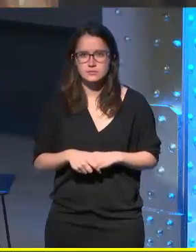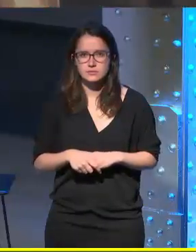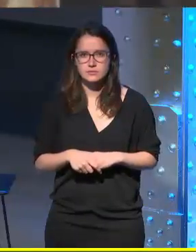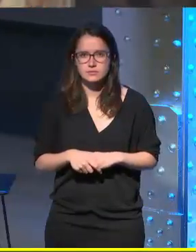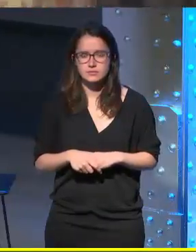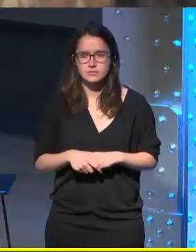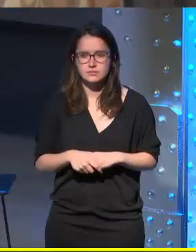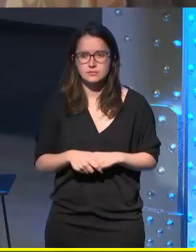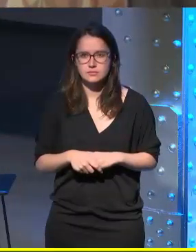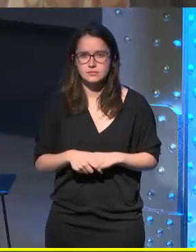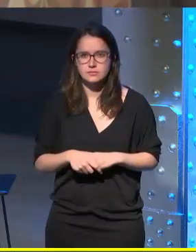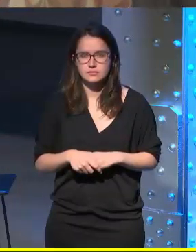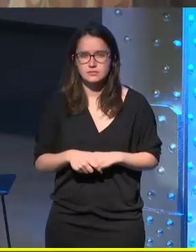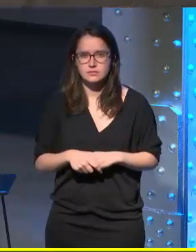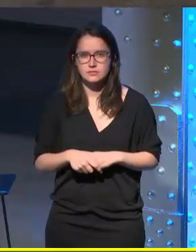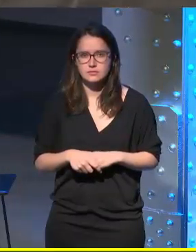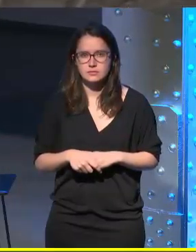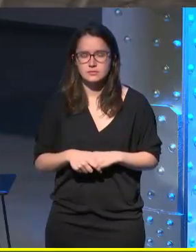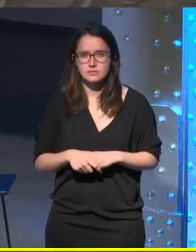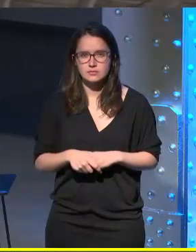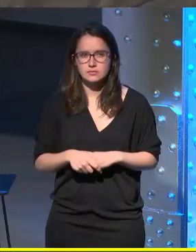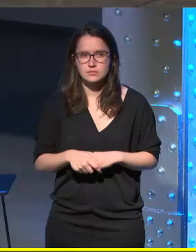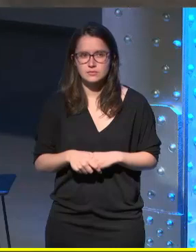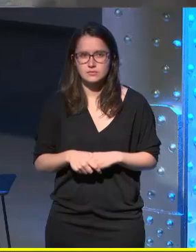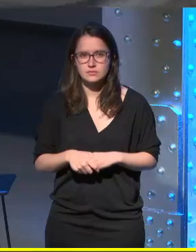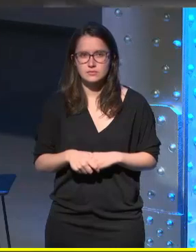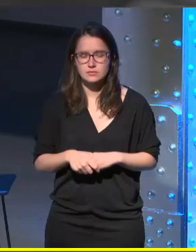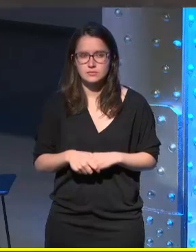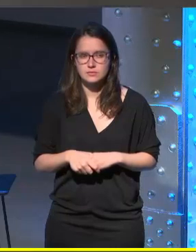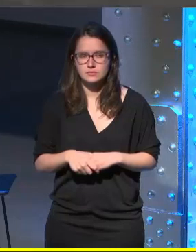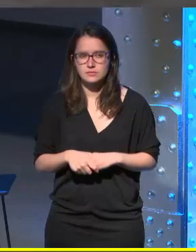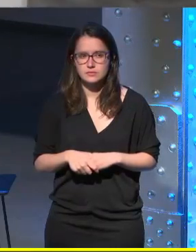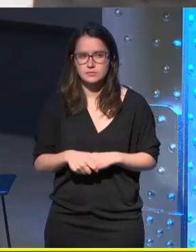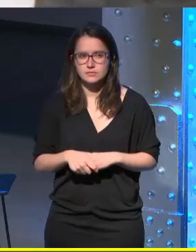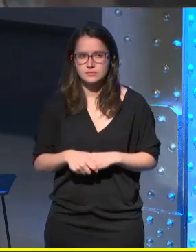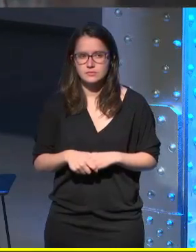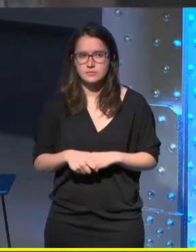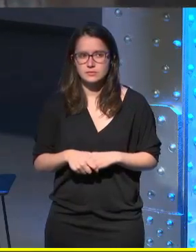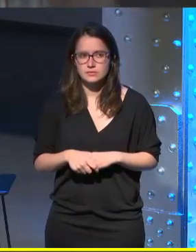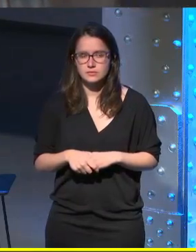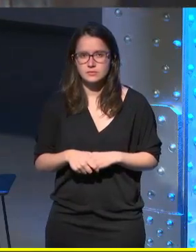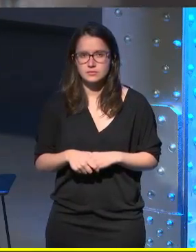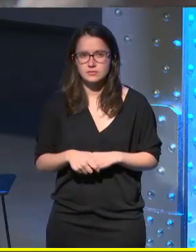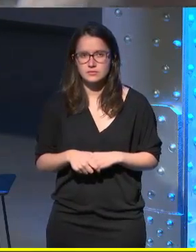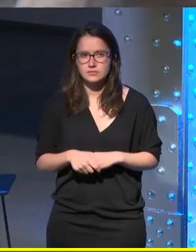Penny picks up the eyedropper to grab a color from the physical ceiling in order to make things feel more anchored